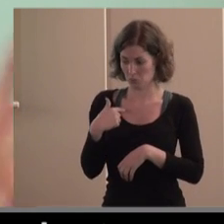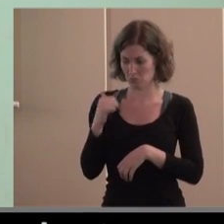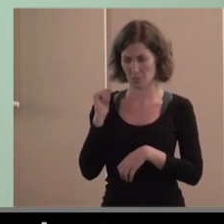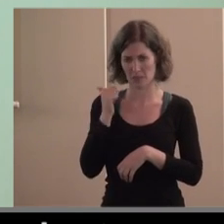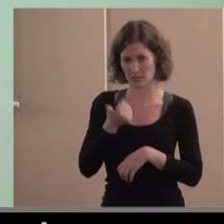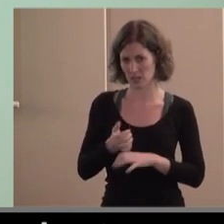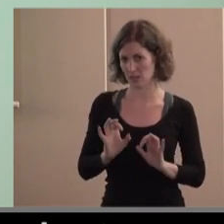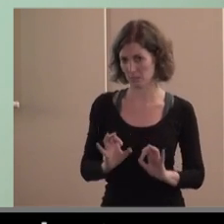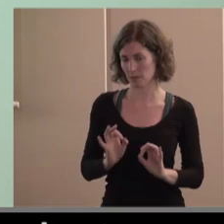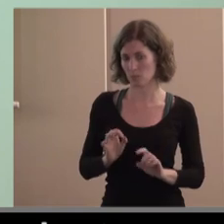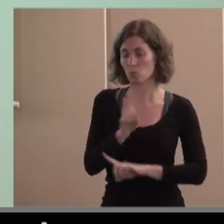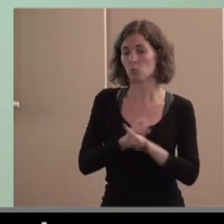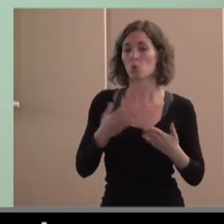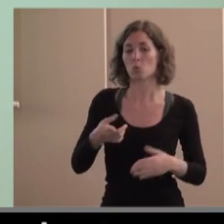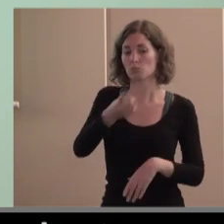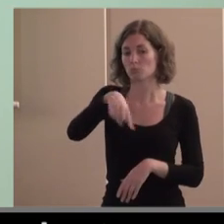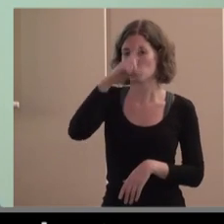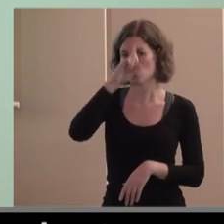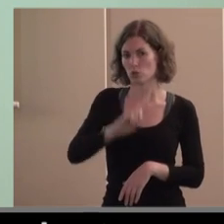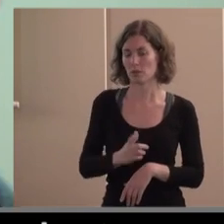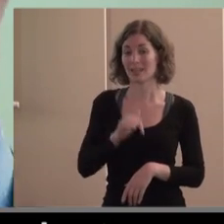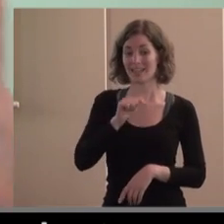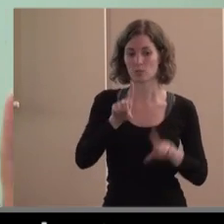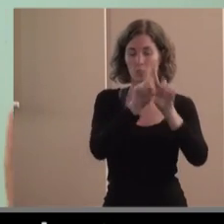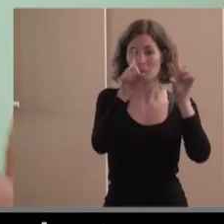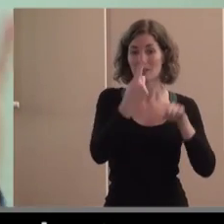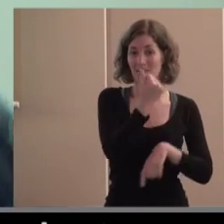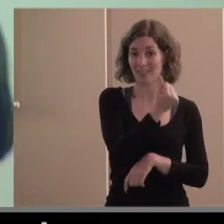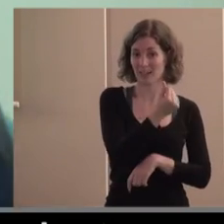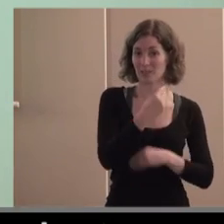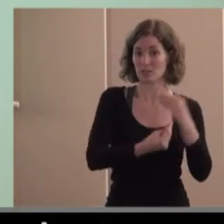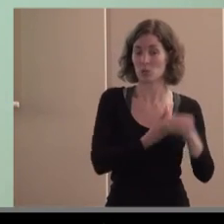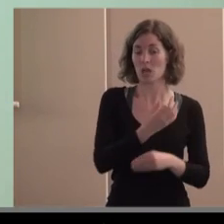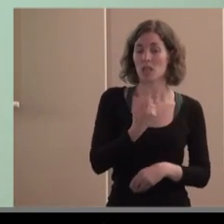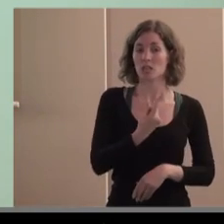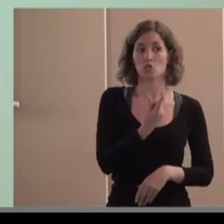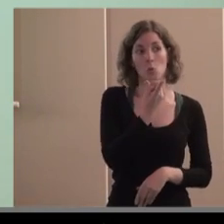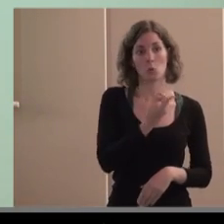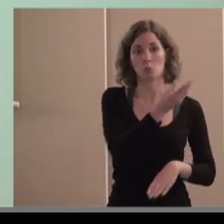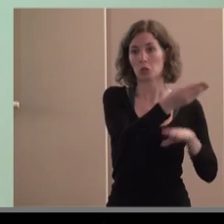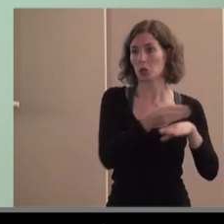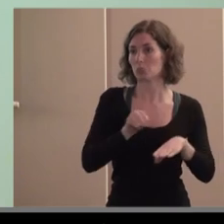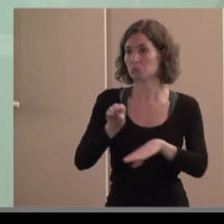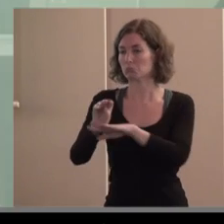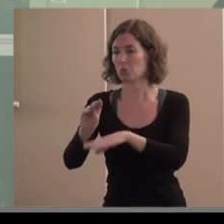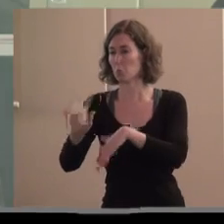esto lo hace una empresa de capitales y lo meten no sé qué y tal lo pone y esto forma parte del